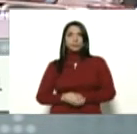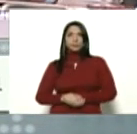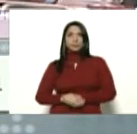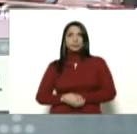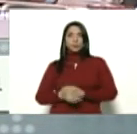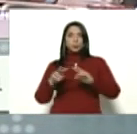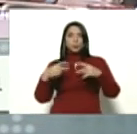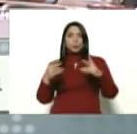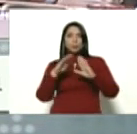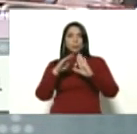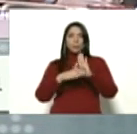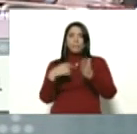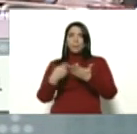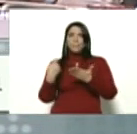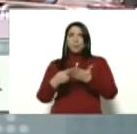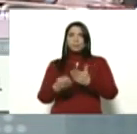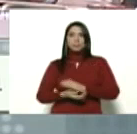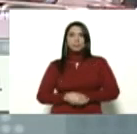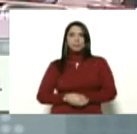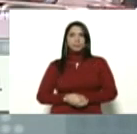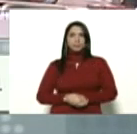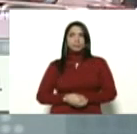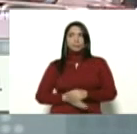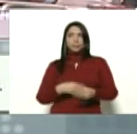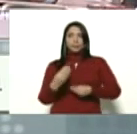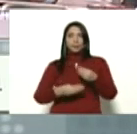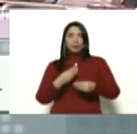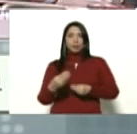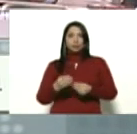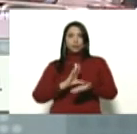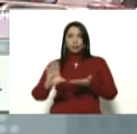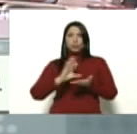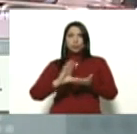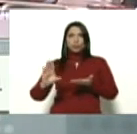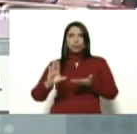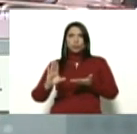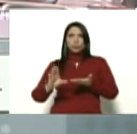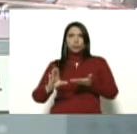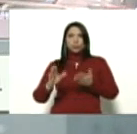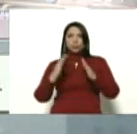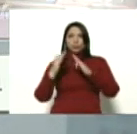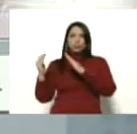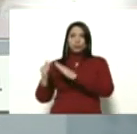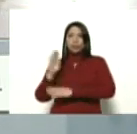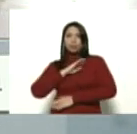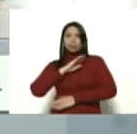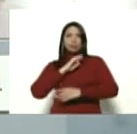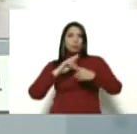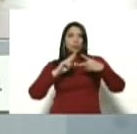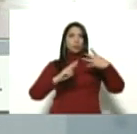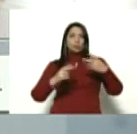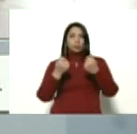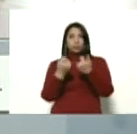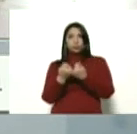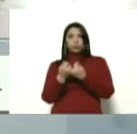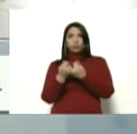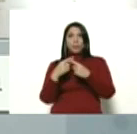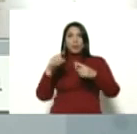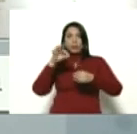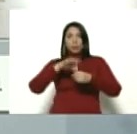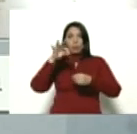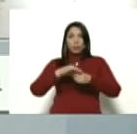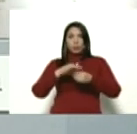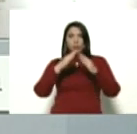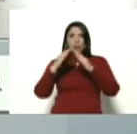nuevas condiciones de financiamiento aplicables a los créditos hipotecarios con recursos de los fondos de ahorro para la vivienda